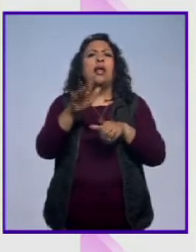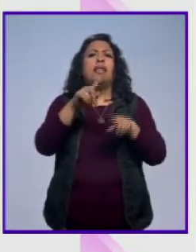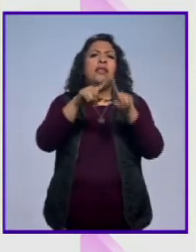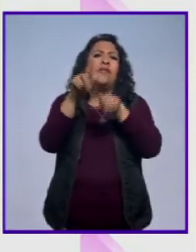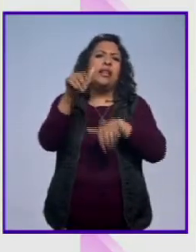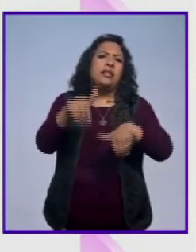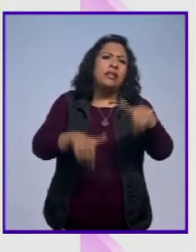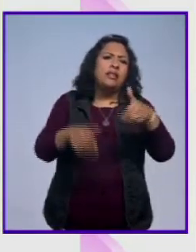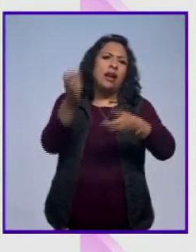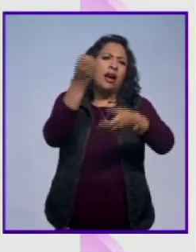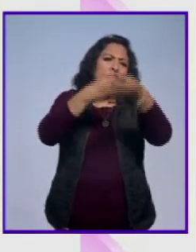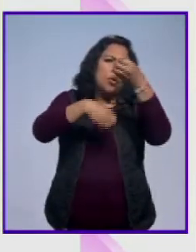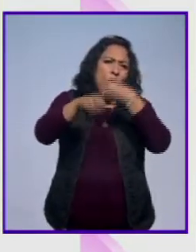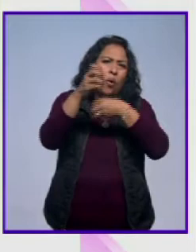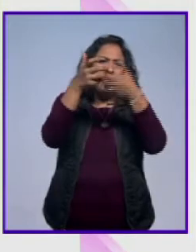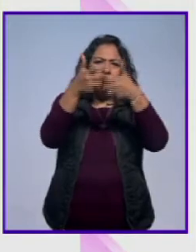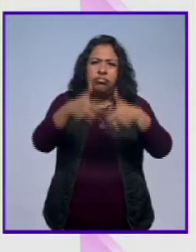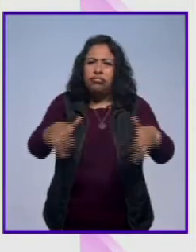escena.